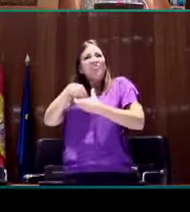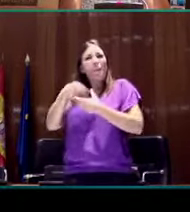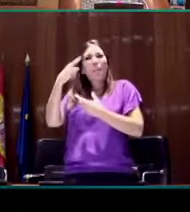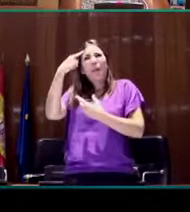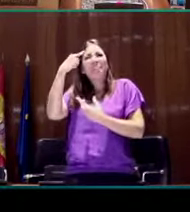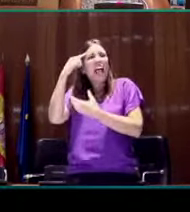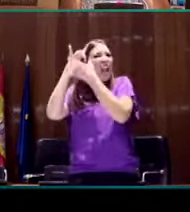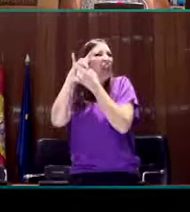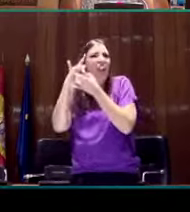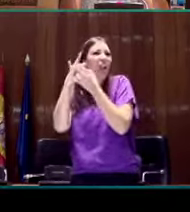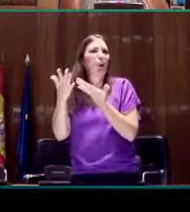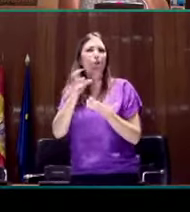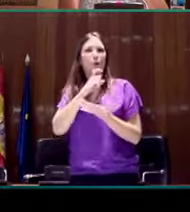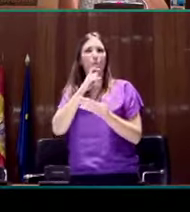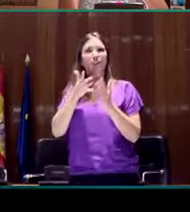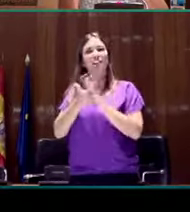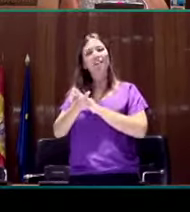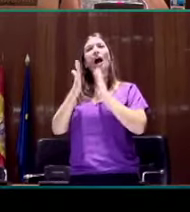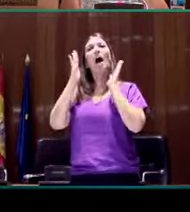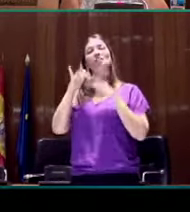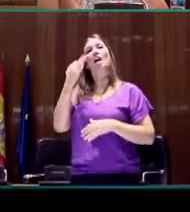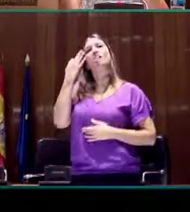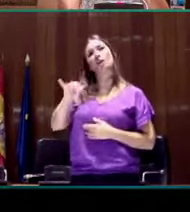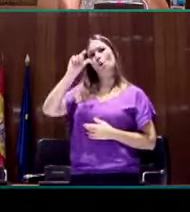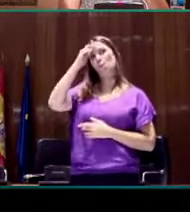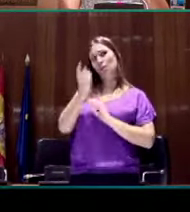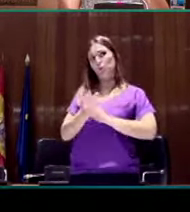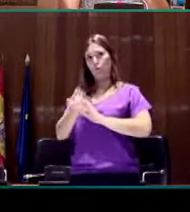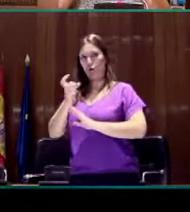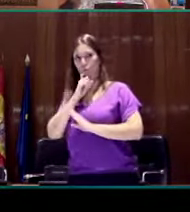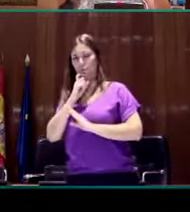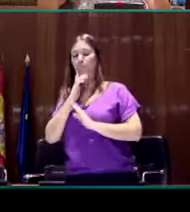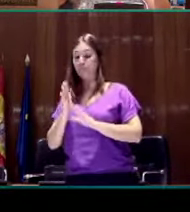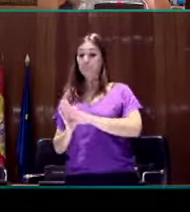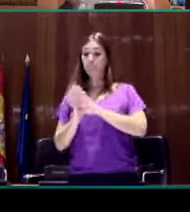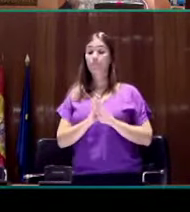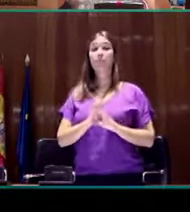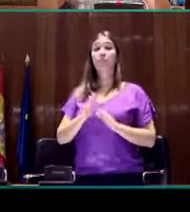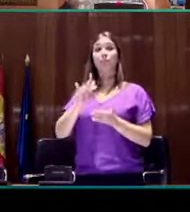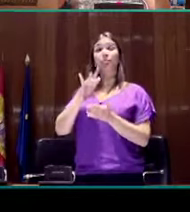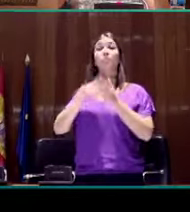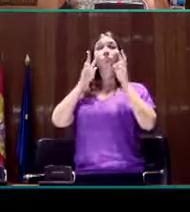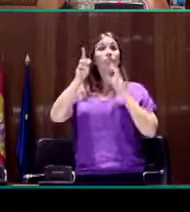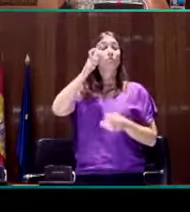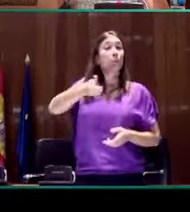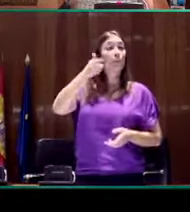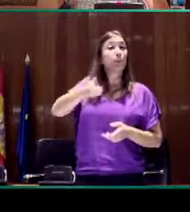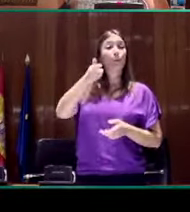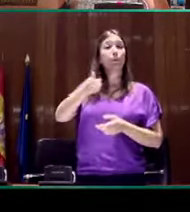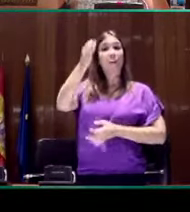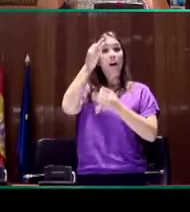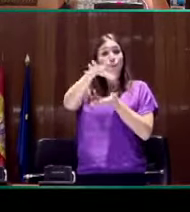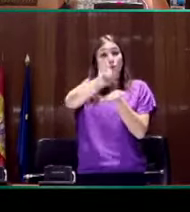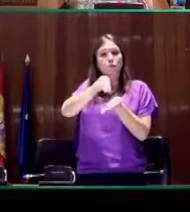mentalmente y llegamos a comprender para crear conceptos. Pues en la recogida de datos, existen unas diferencias